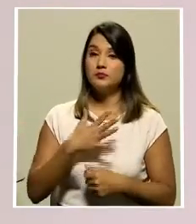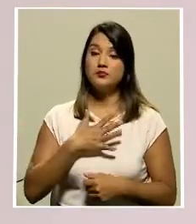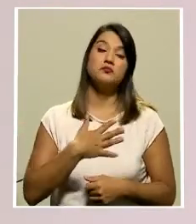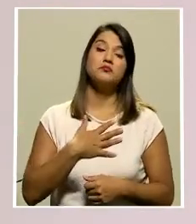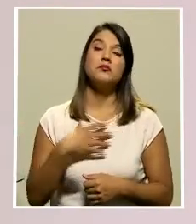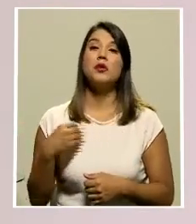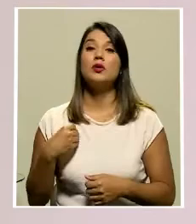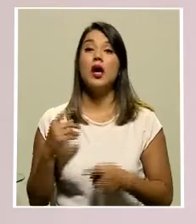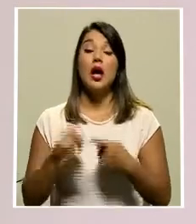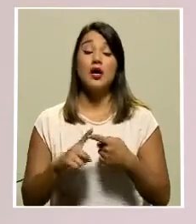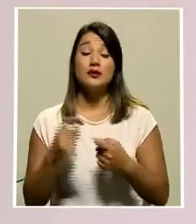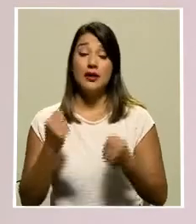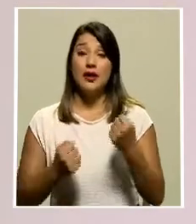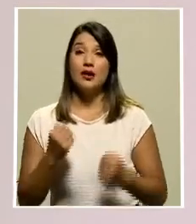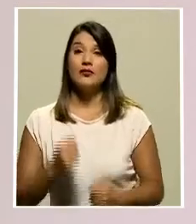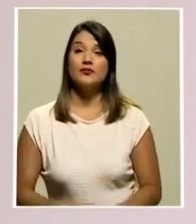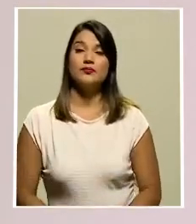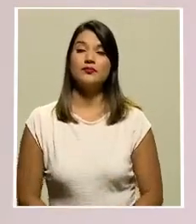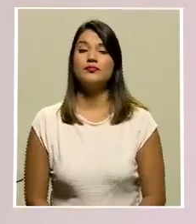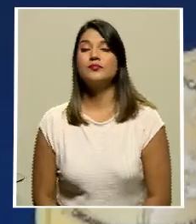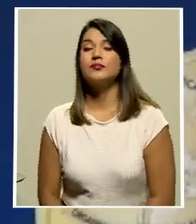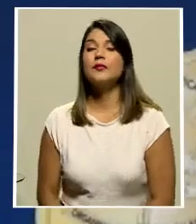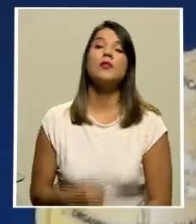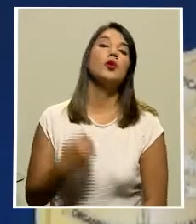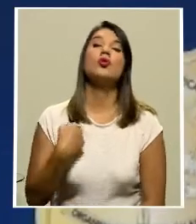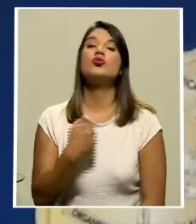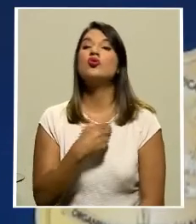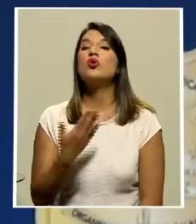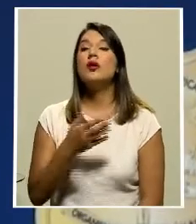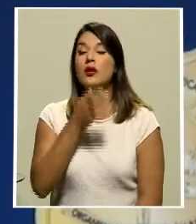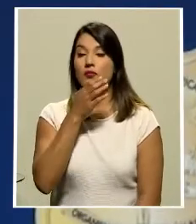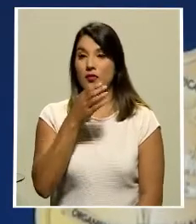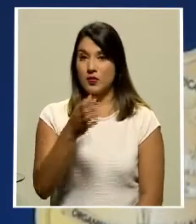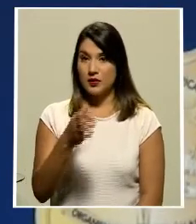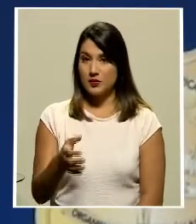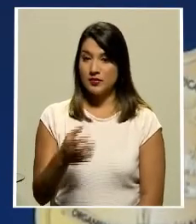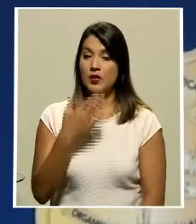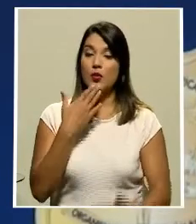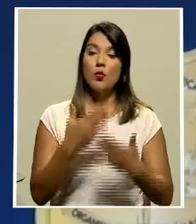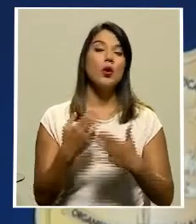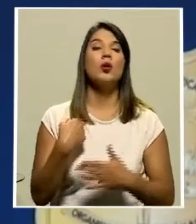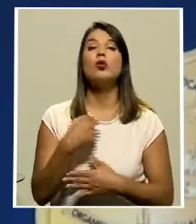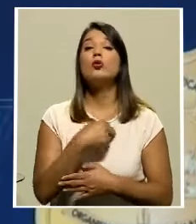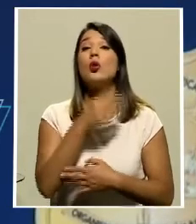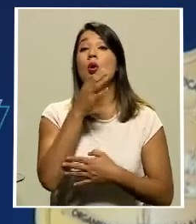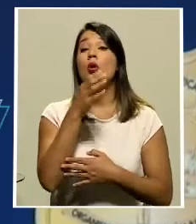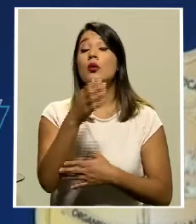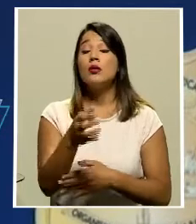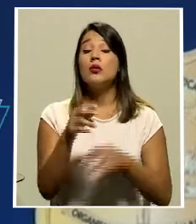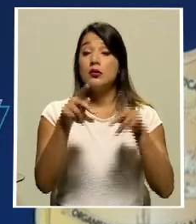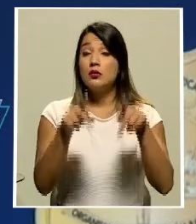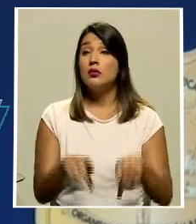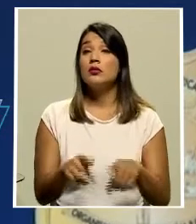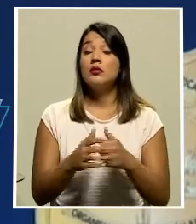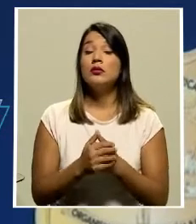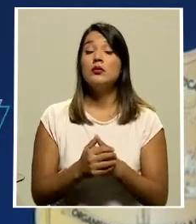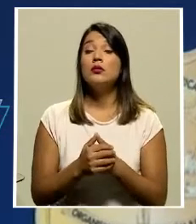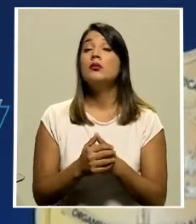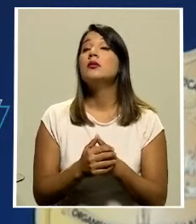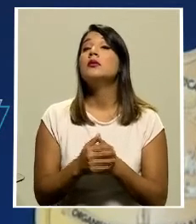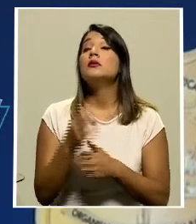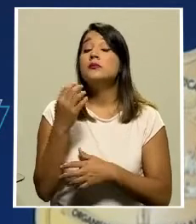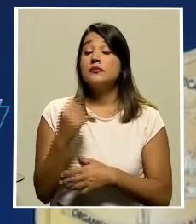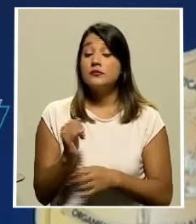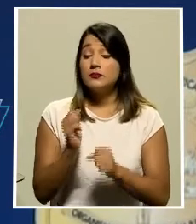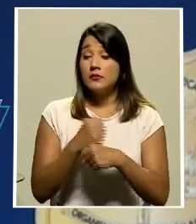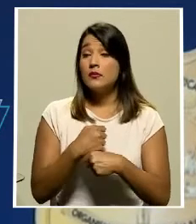y hasta un vehículo que le recomendamos nosotros bueno le recomendamos a las personas que hacen